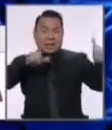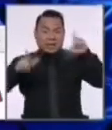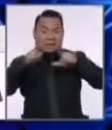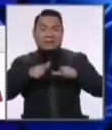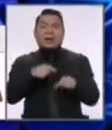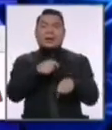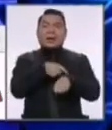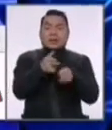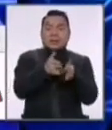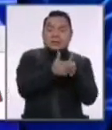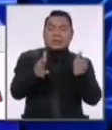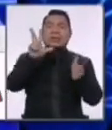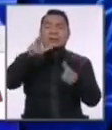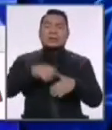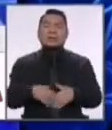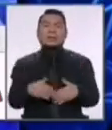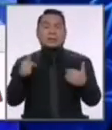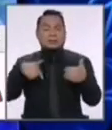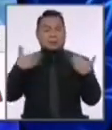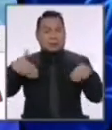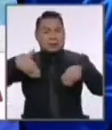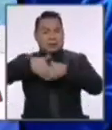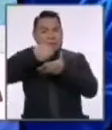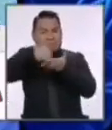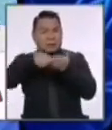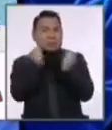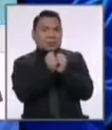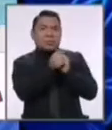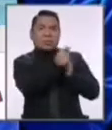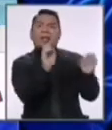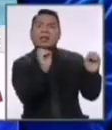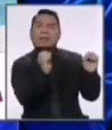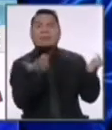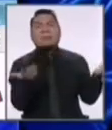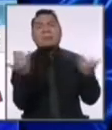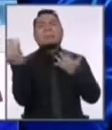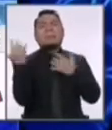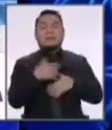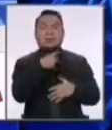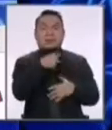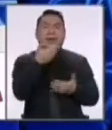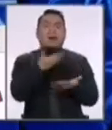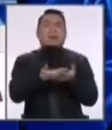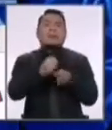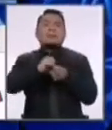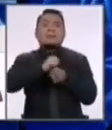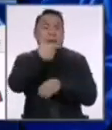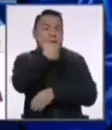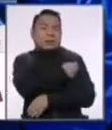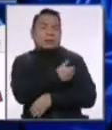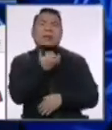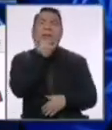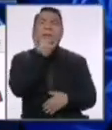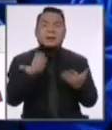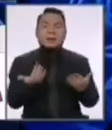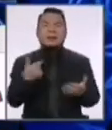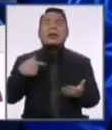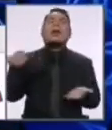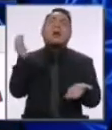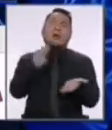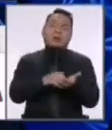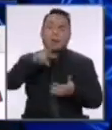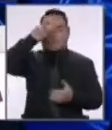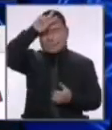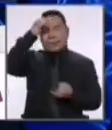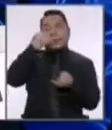en fase 3. ¿Por qué es que no tenemos ya contratos firmados con ellos? Porque ahora van a aprobar la vacuna. ¿Y qué es lo que va a pasar? Vamos a ser nuevamente